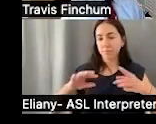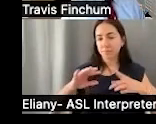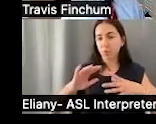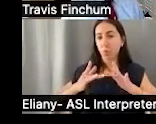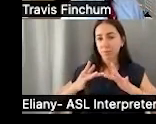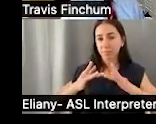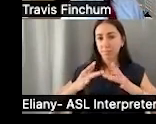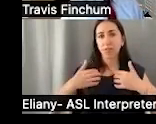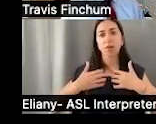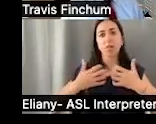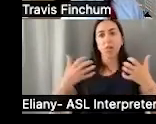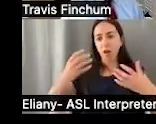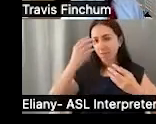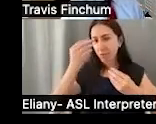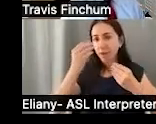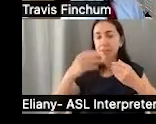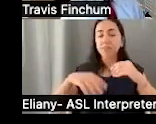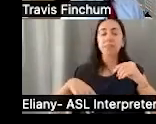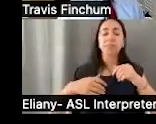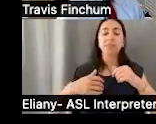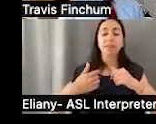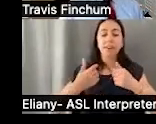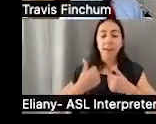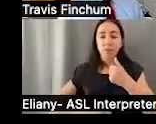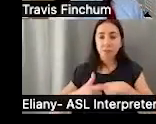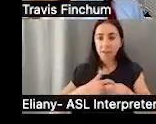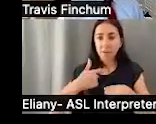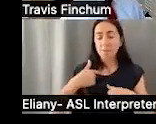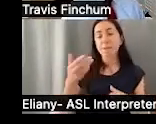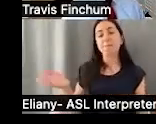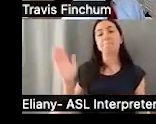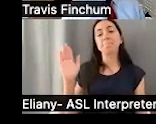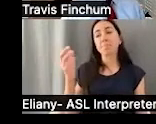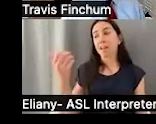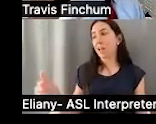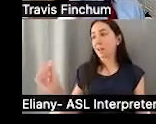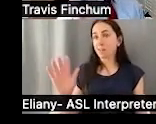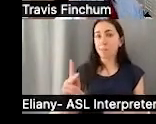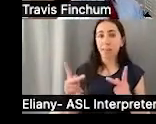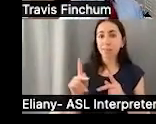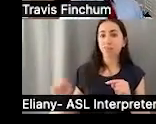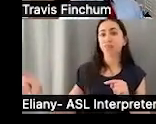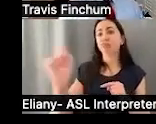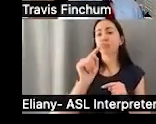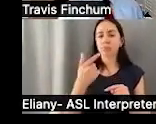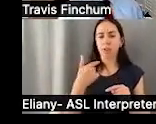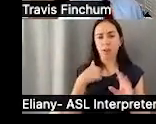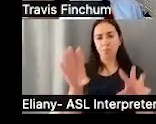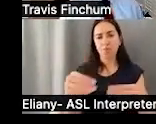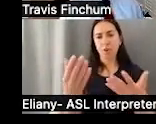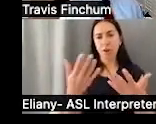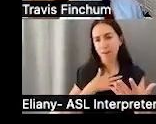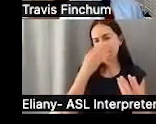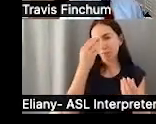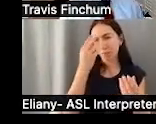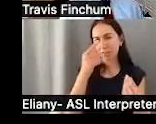Mi bufete tiene mucha información en la página. En cualquier momento que cada vez que yo dé una charla en